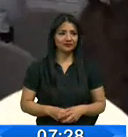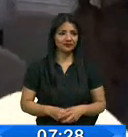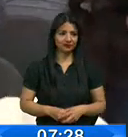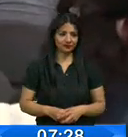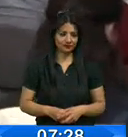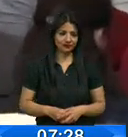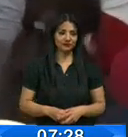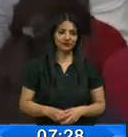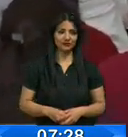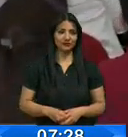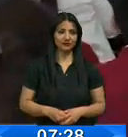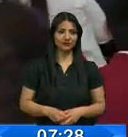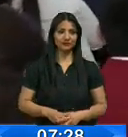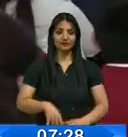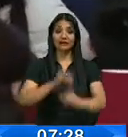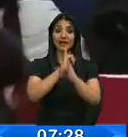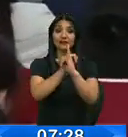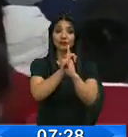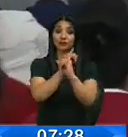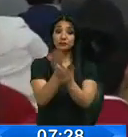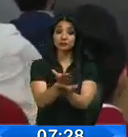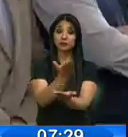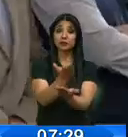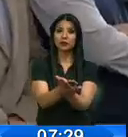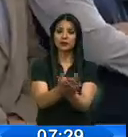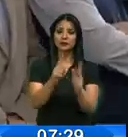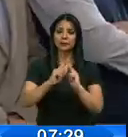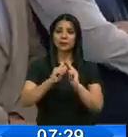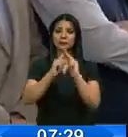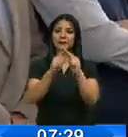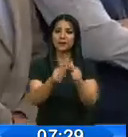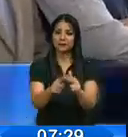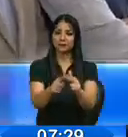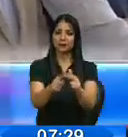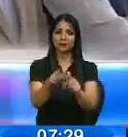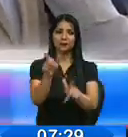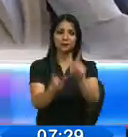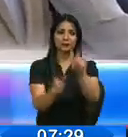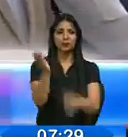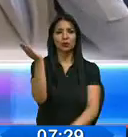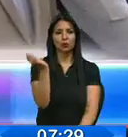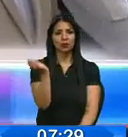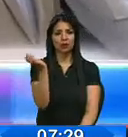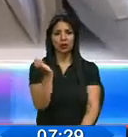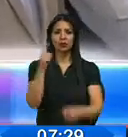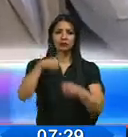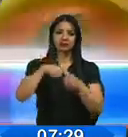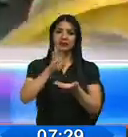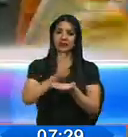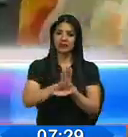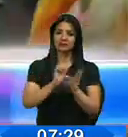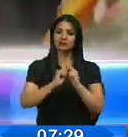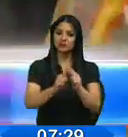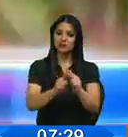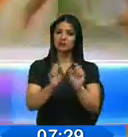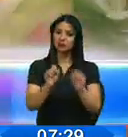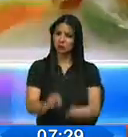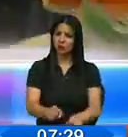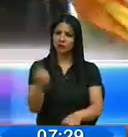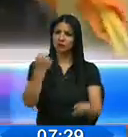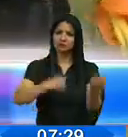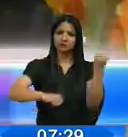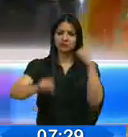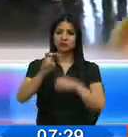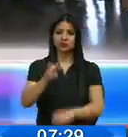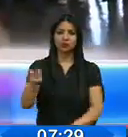Las instituciones que presentaron esta alternativa crediticia que pretende ofrecer a los jubilados y afiliados del IES financiamiento para acceder a paquetes turísticos